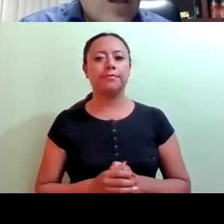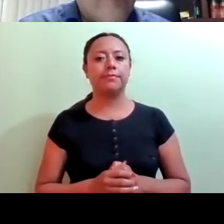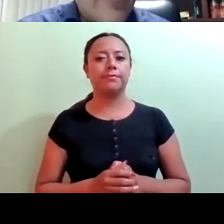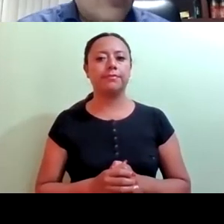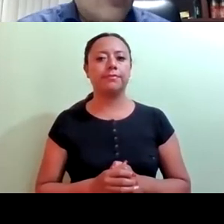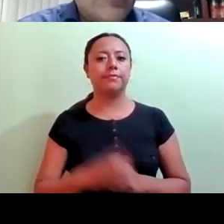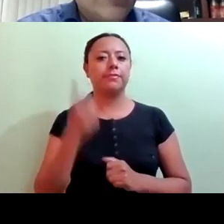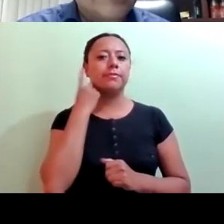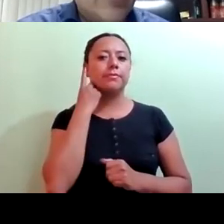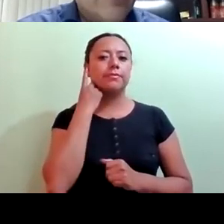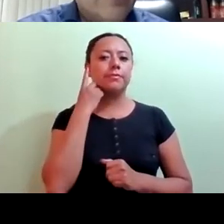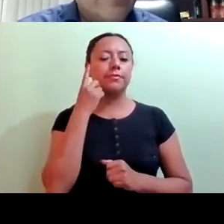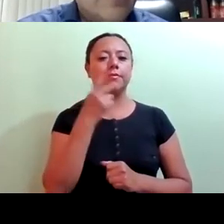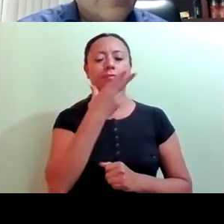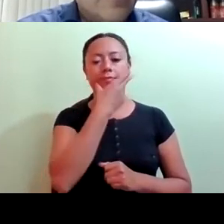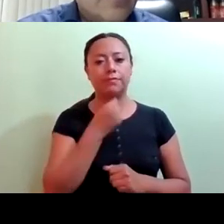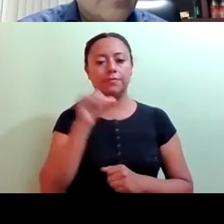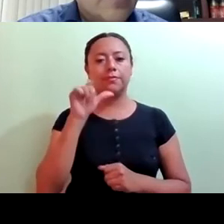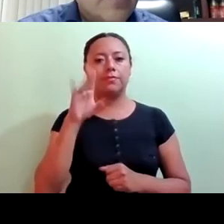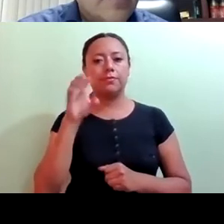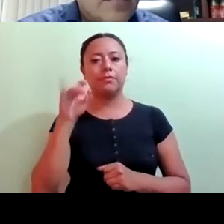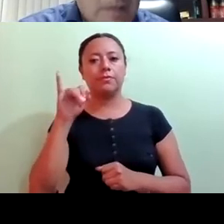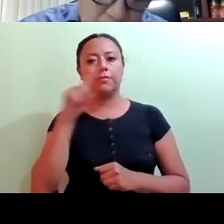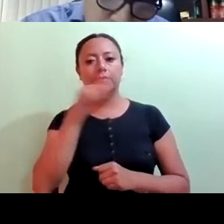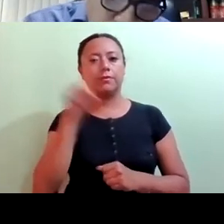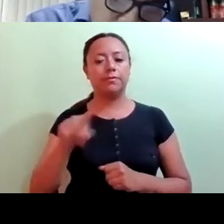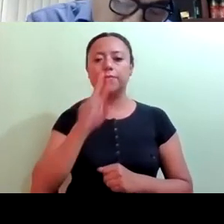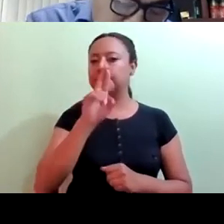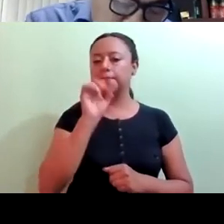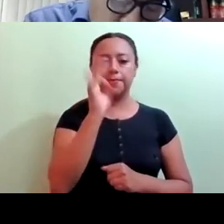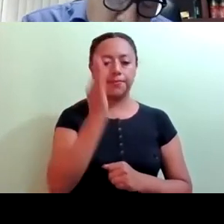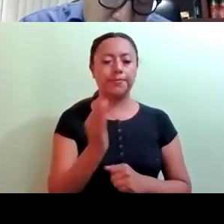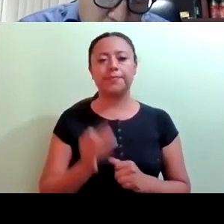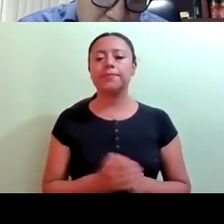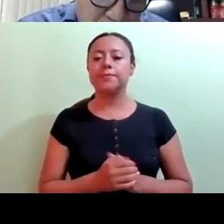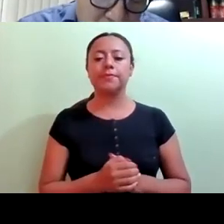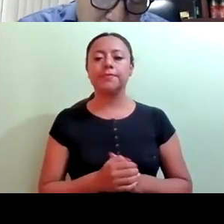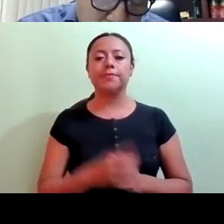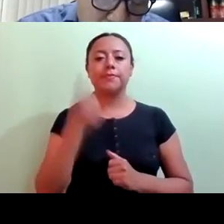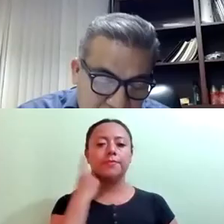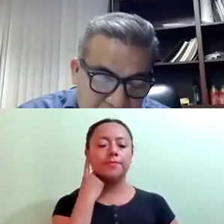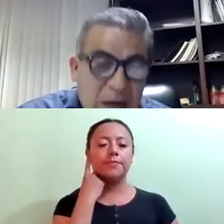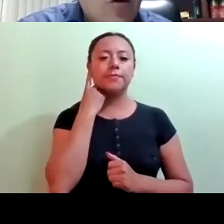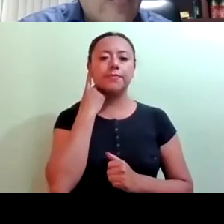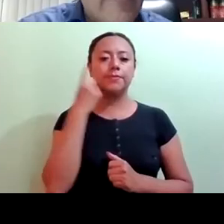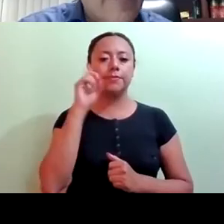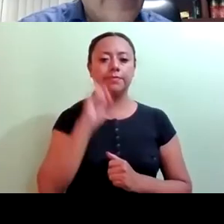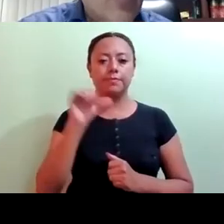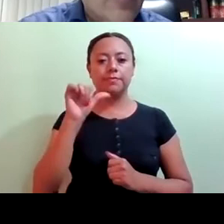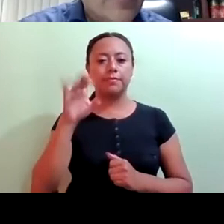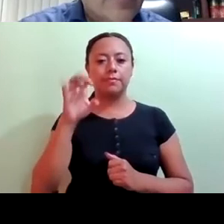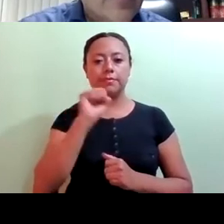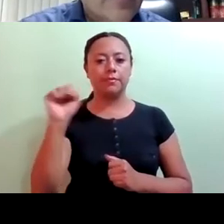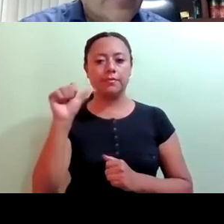Diputado Fernando José Aboitizaro. Aboitiz en pro. Gracias, diputado. Diputada Alessandra Rojo de la Vega